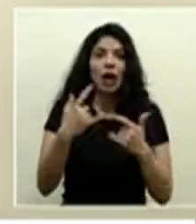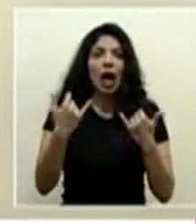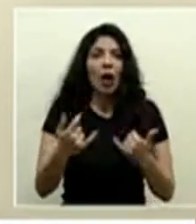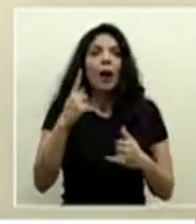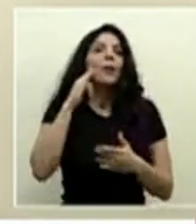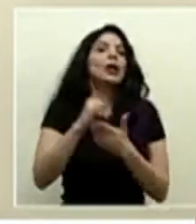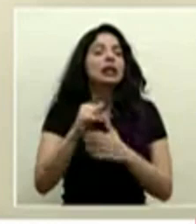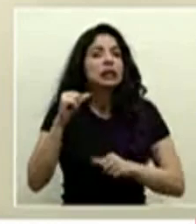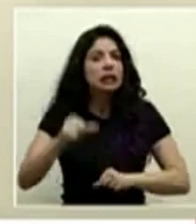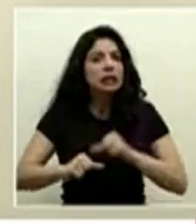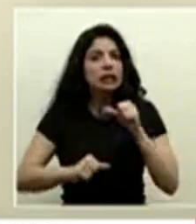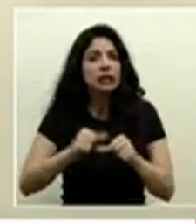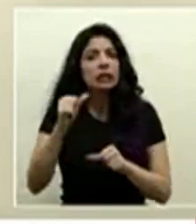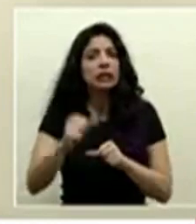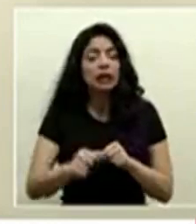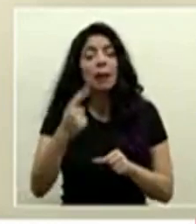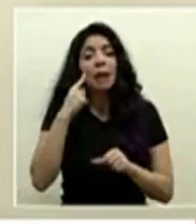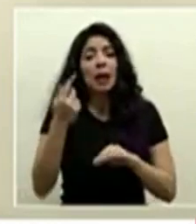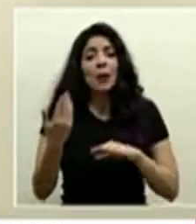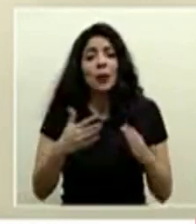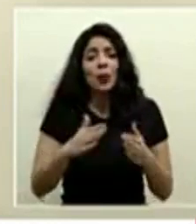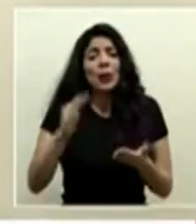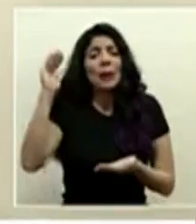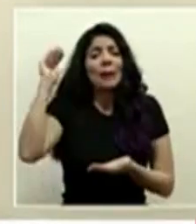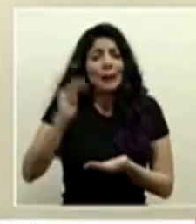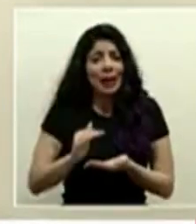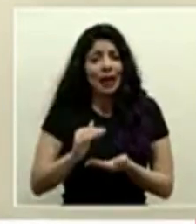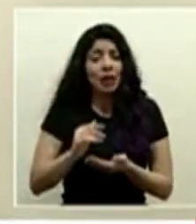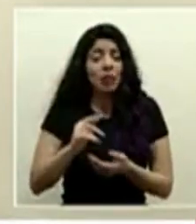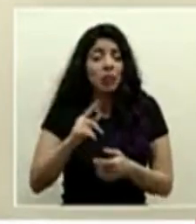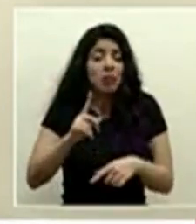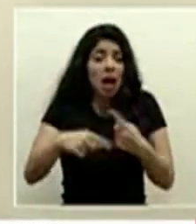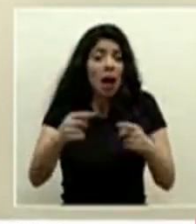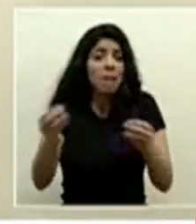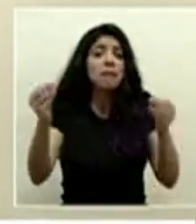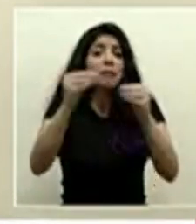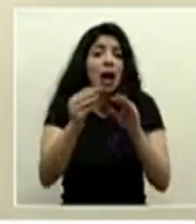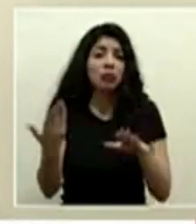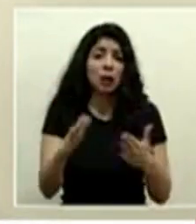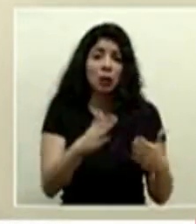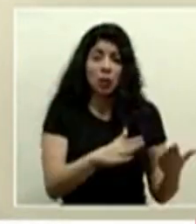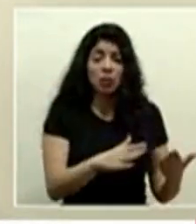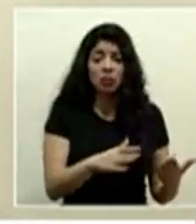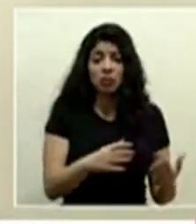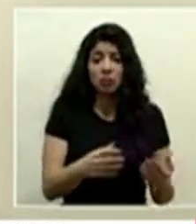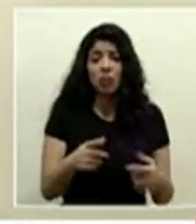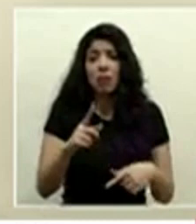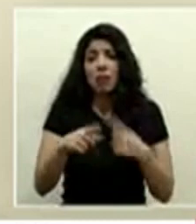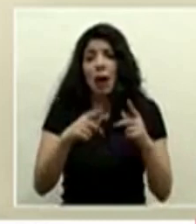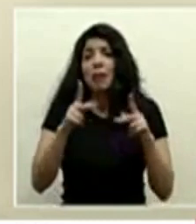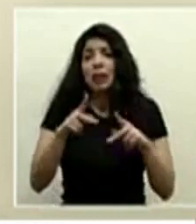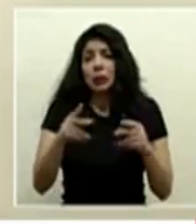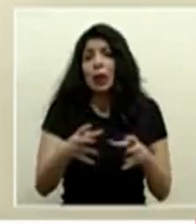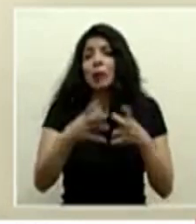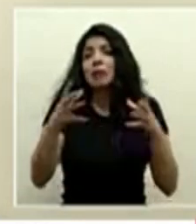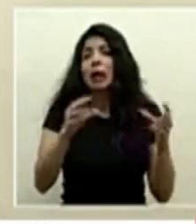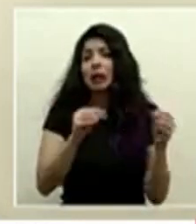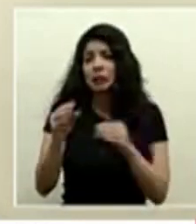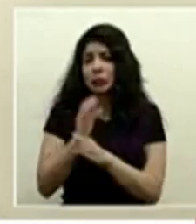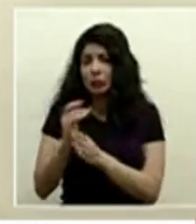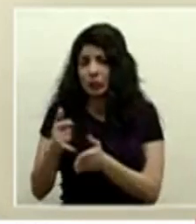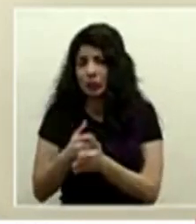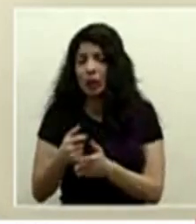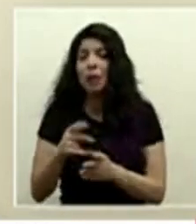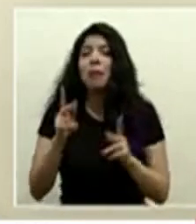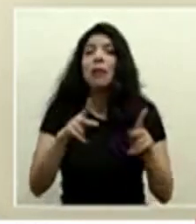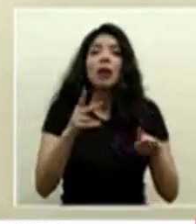para que tengamos la menor cantidad de fallecidos porque fallecidos van a haber más van a haber más personas que van a entrar a unidades de cuidados intensivos van a haber personas